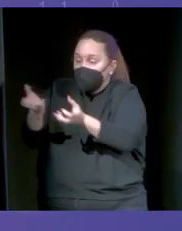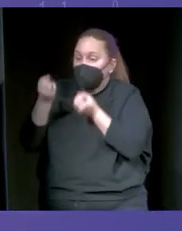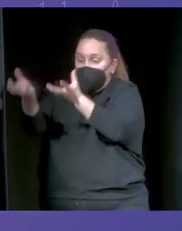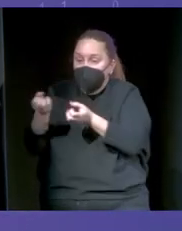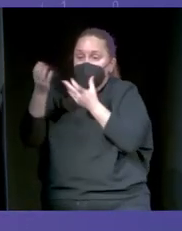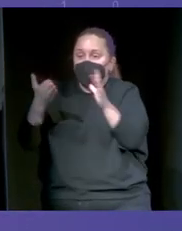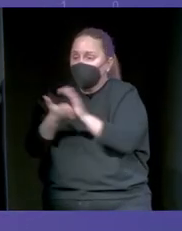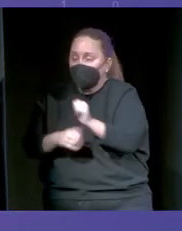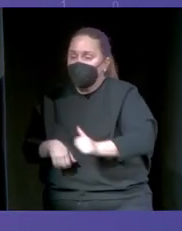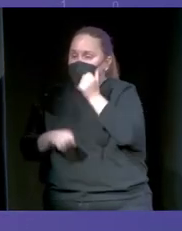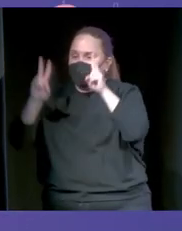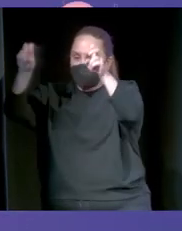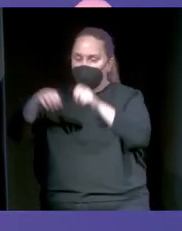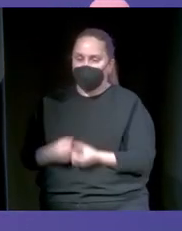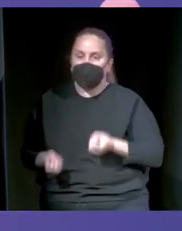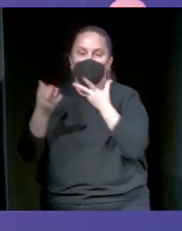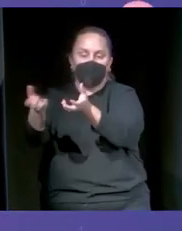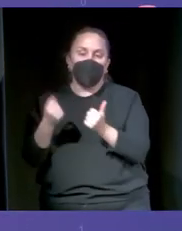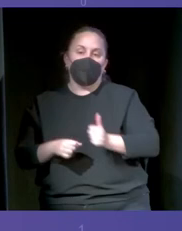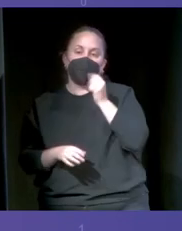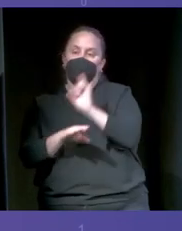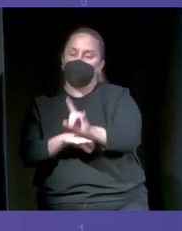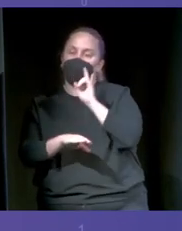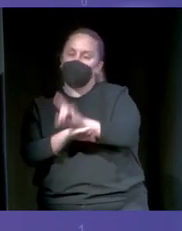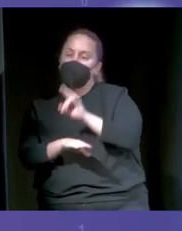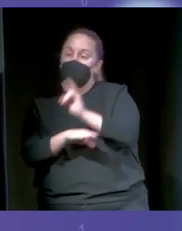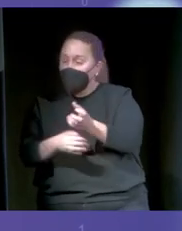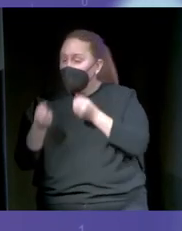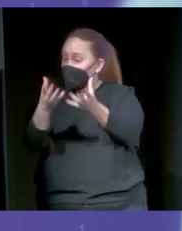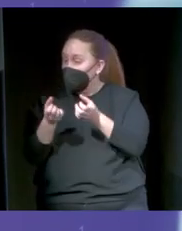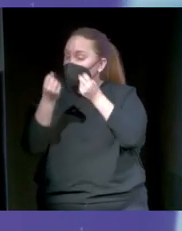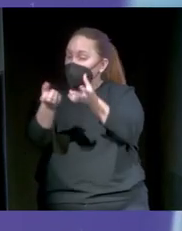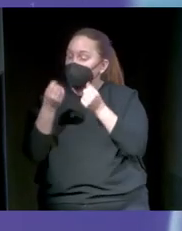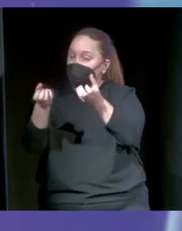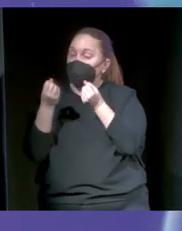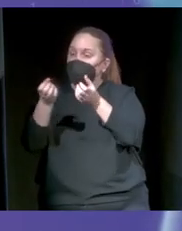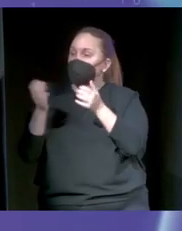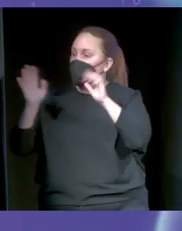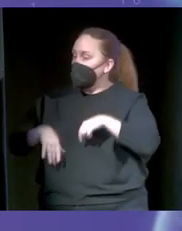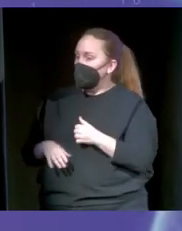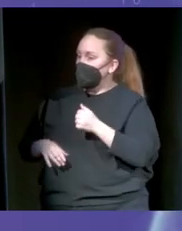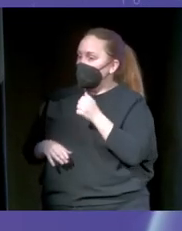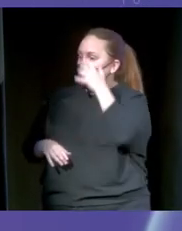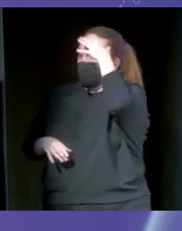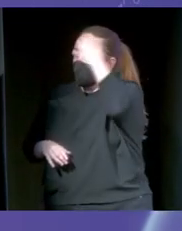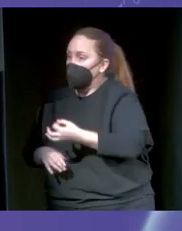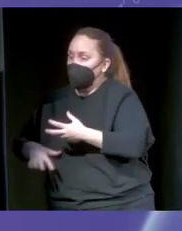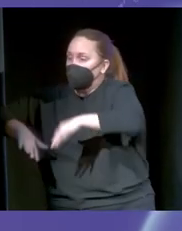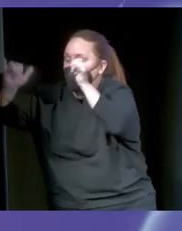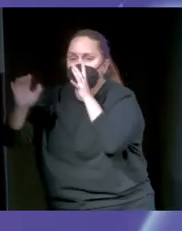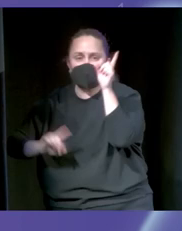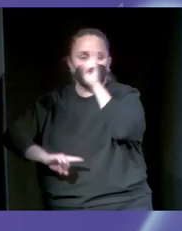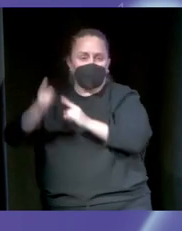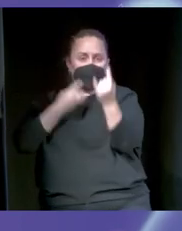toda falsa sobre un tema. Al final tenemos tanta, tanta información que sencillamente dejamos de creernos nada. Y ese es el mayor